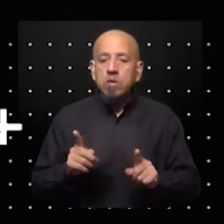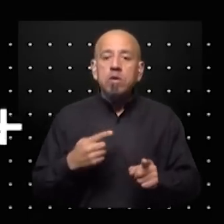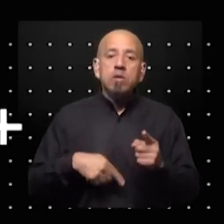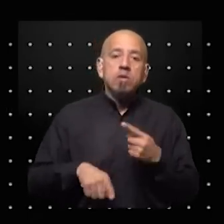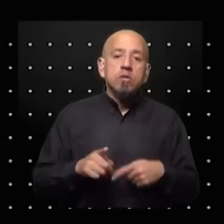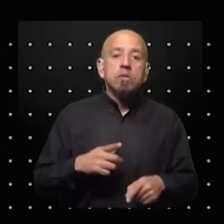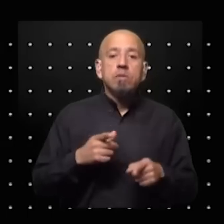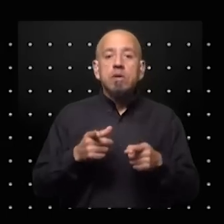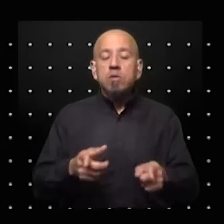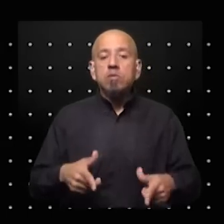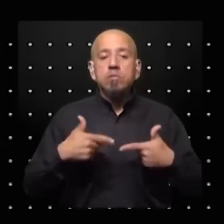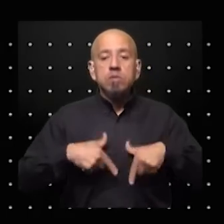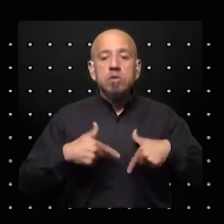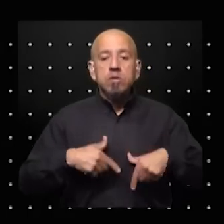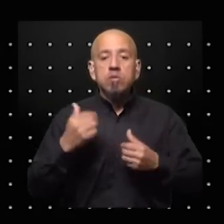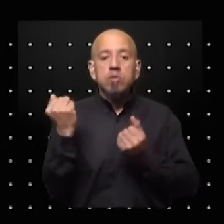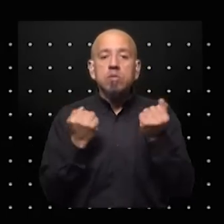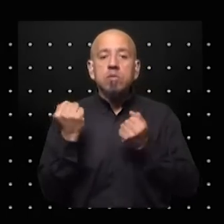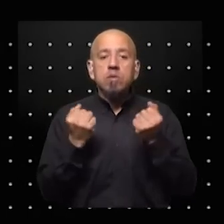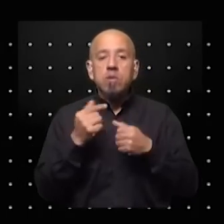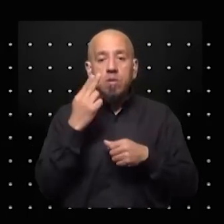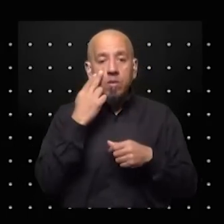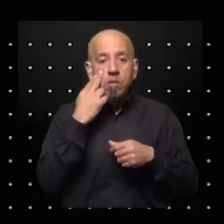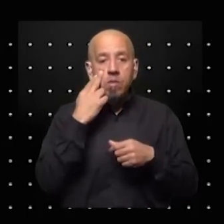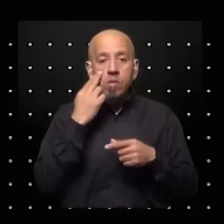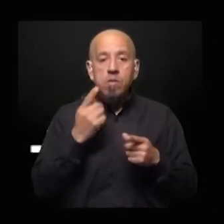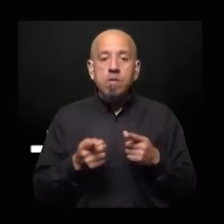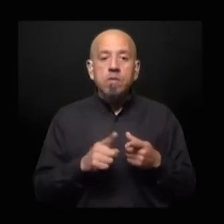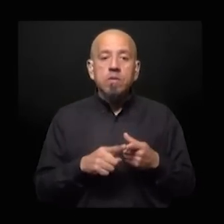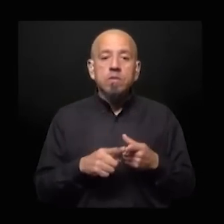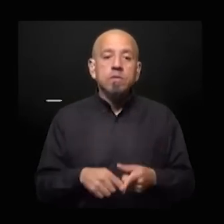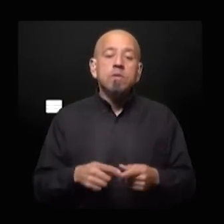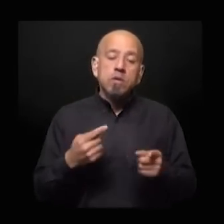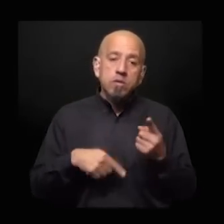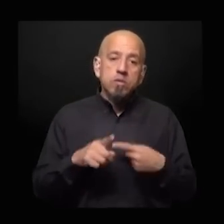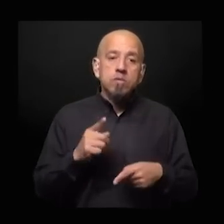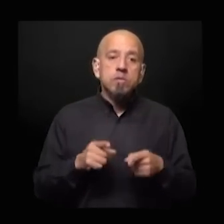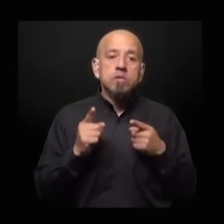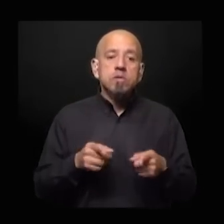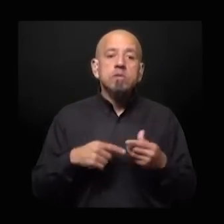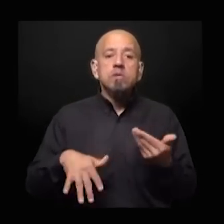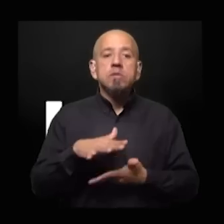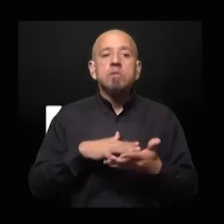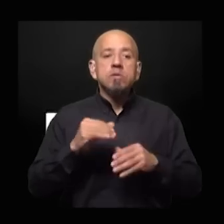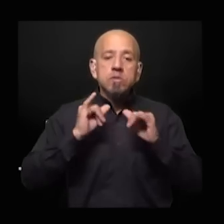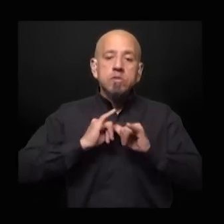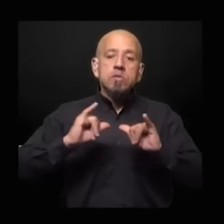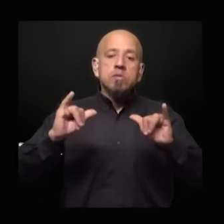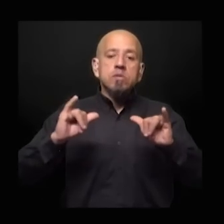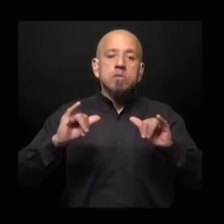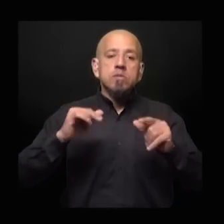para un candidato que es ministro de economía eso es un problema entonces bueno esa es la situación en una campaña muy